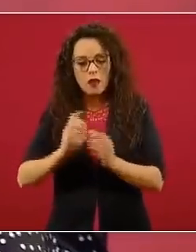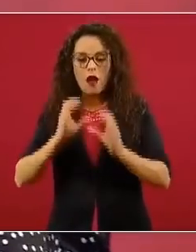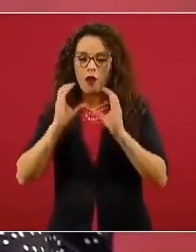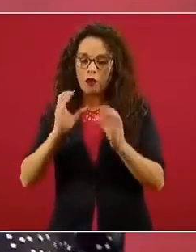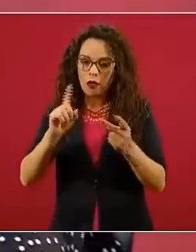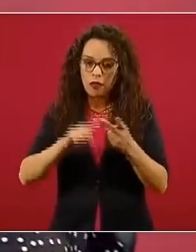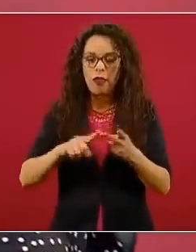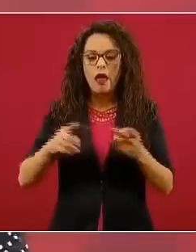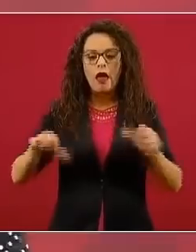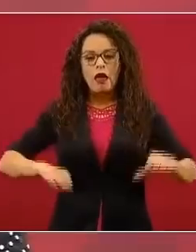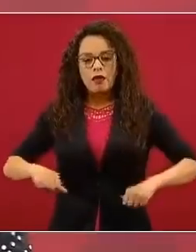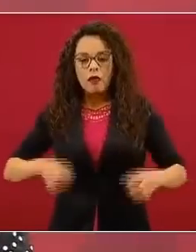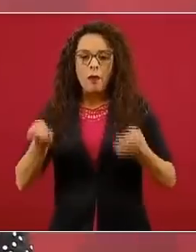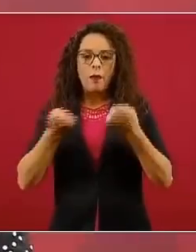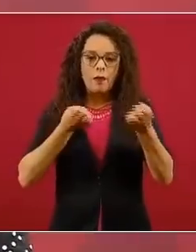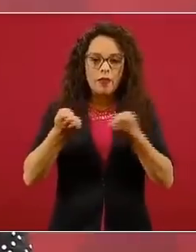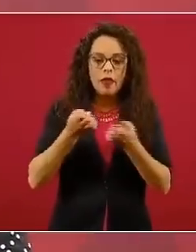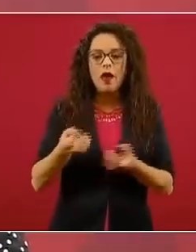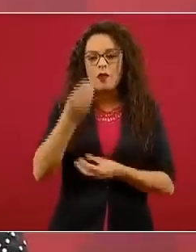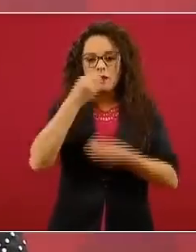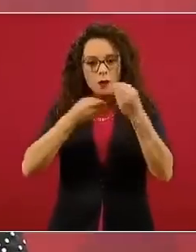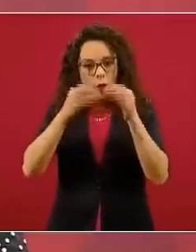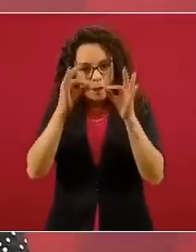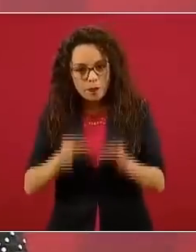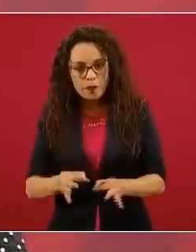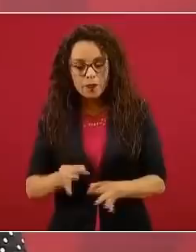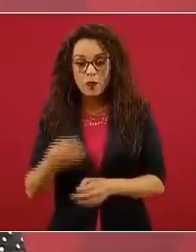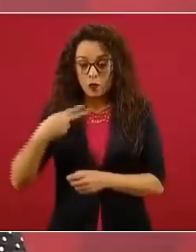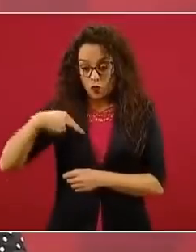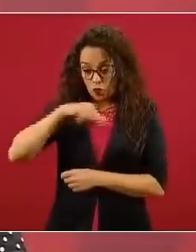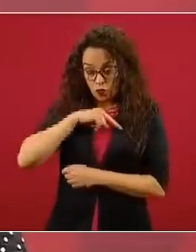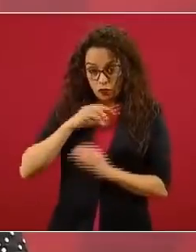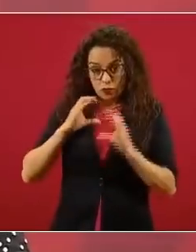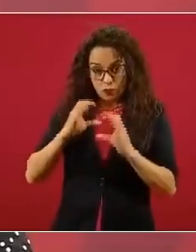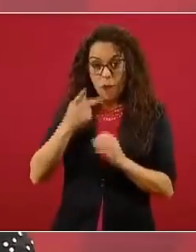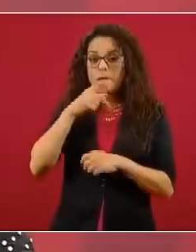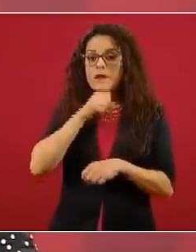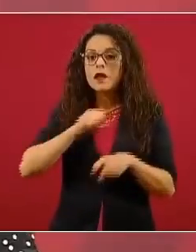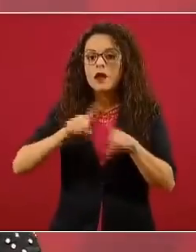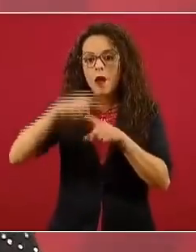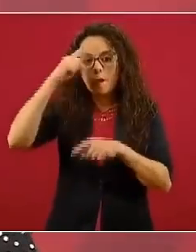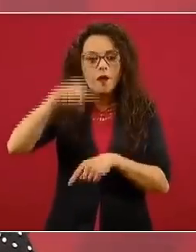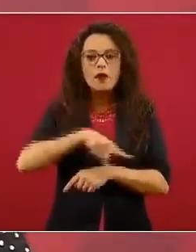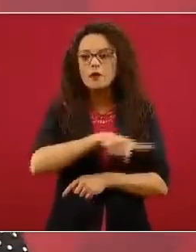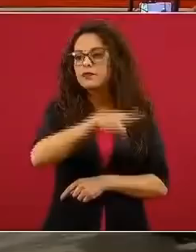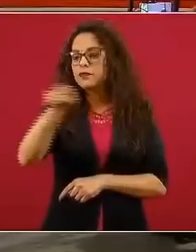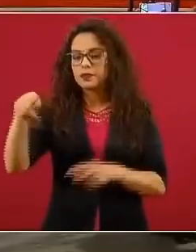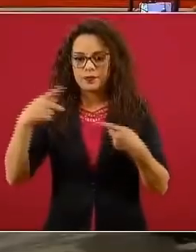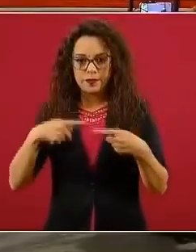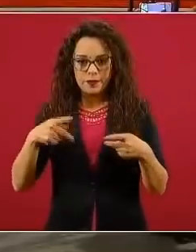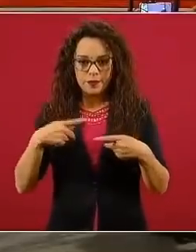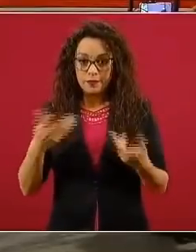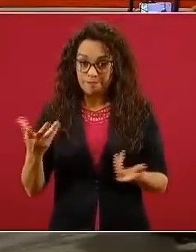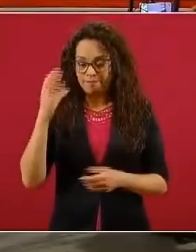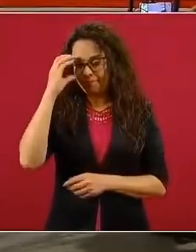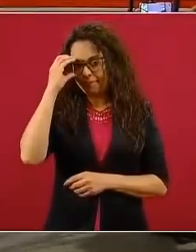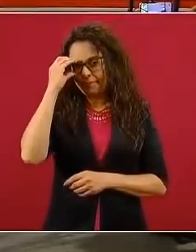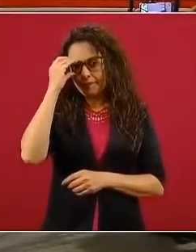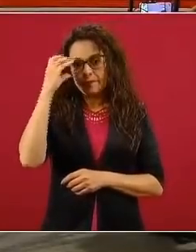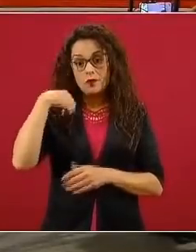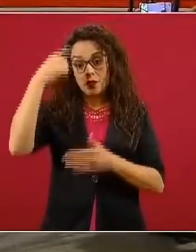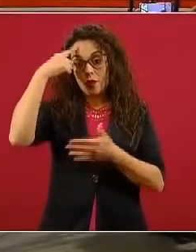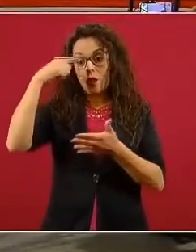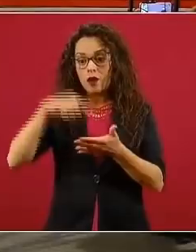física, pero para el cuidado de nosotros mismos, pero también de los demás. Y creo que, pues, bueno, varias de las